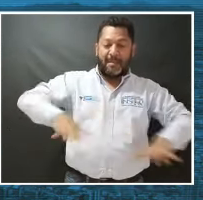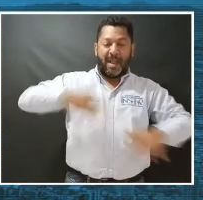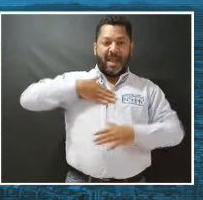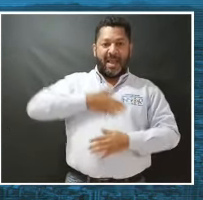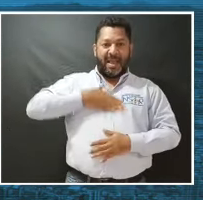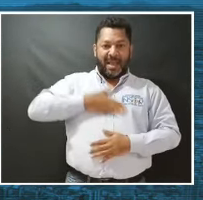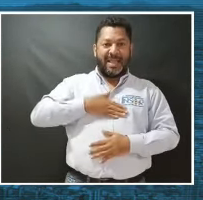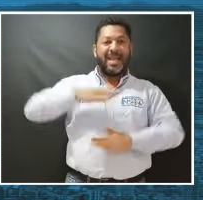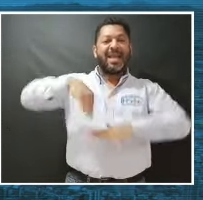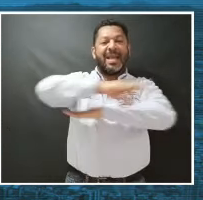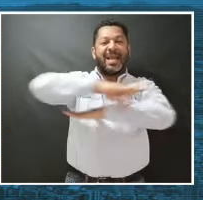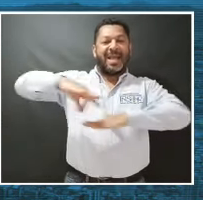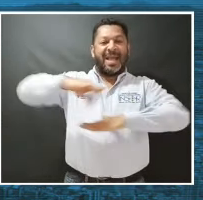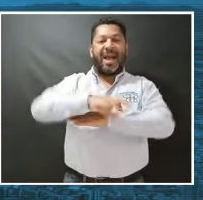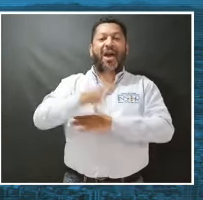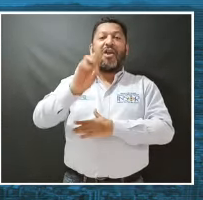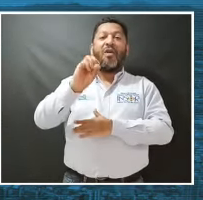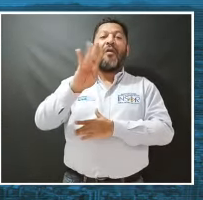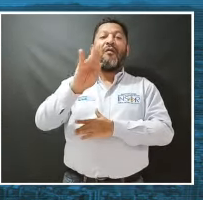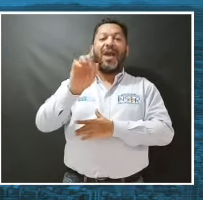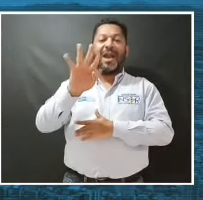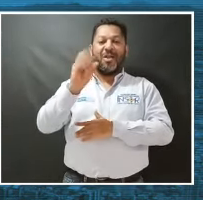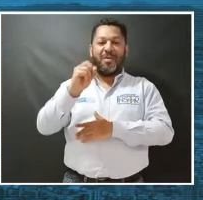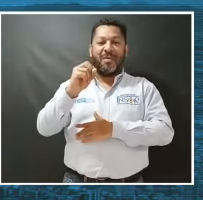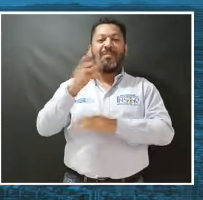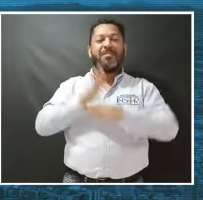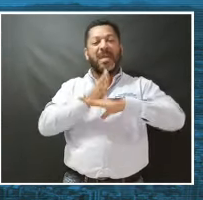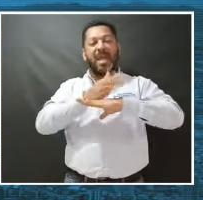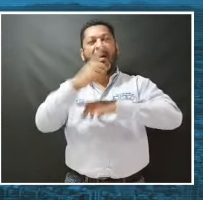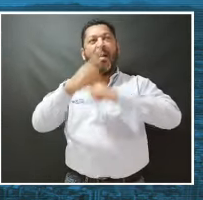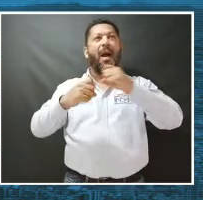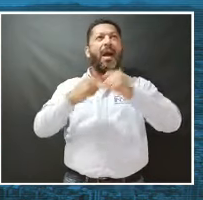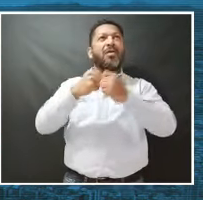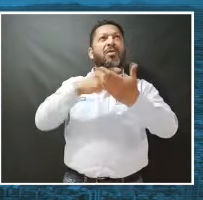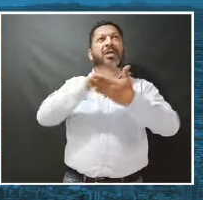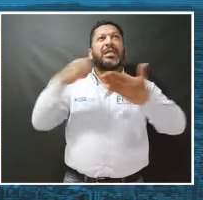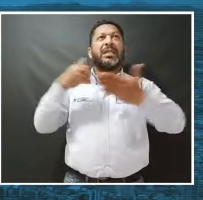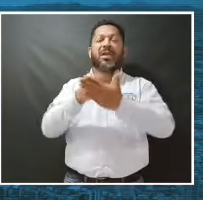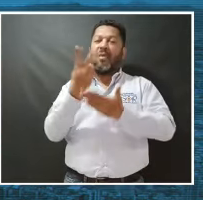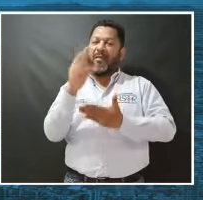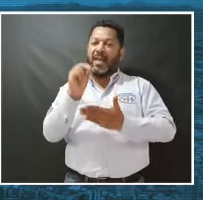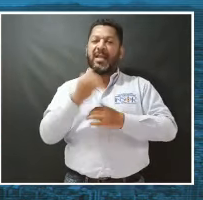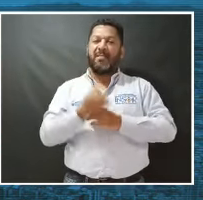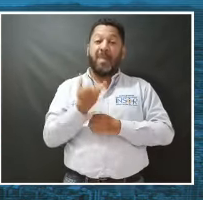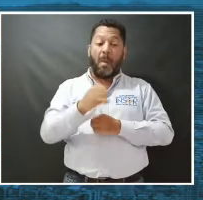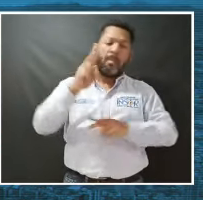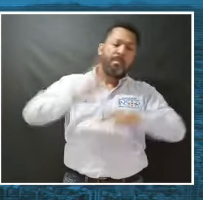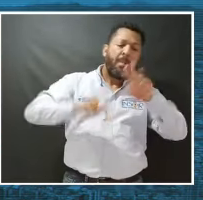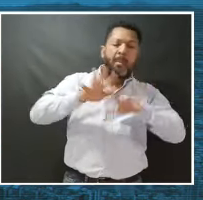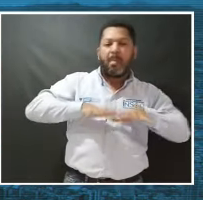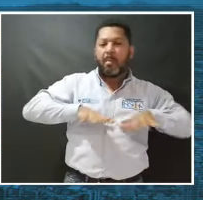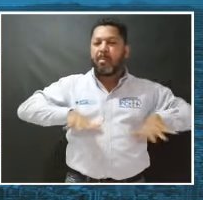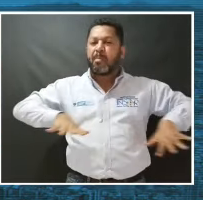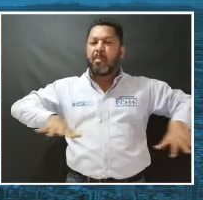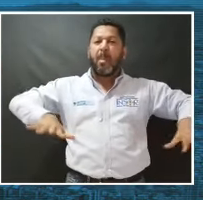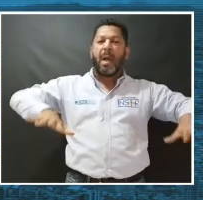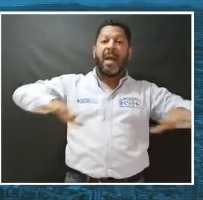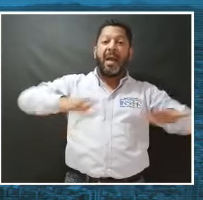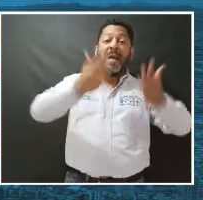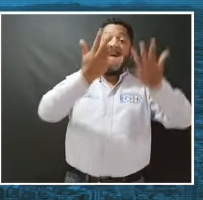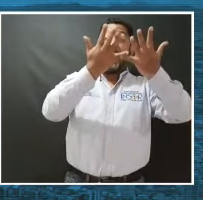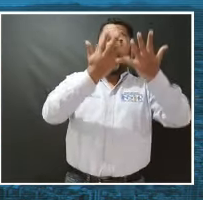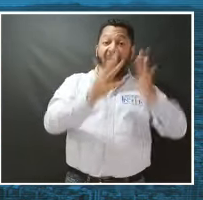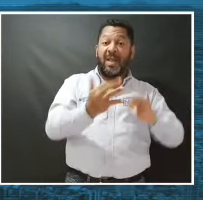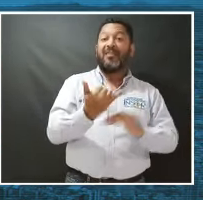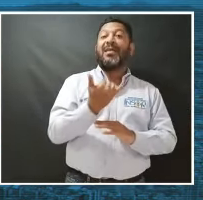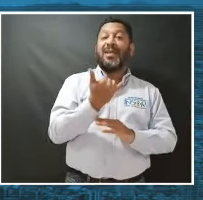construir en la Plaza de Bolívar. El arquitecto Roberto Londoño lo construye a mediados del siglo XX y allí